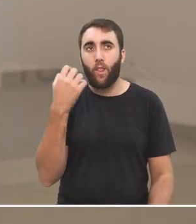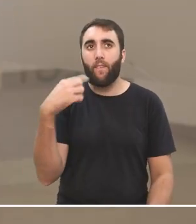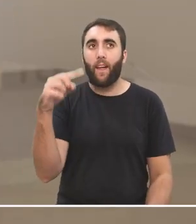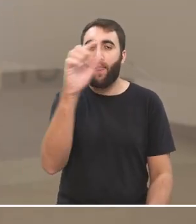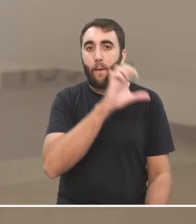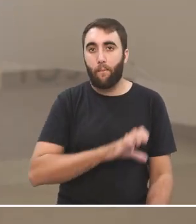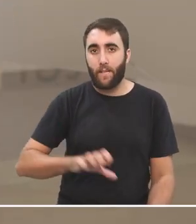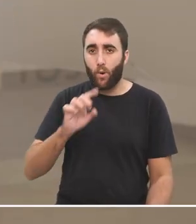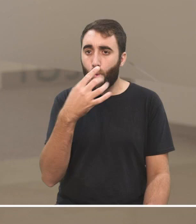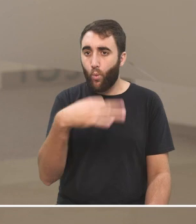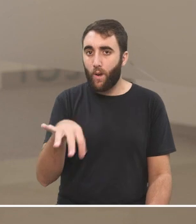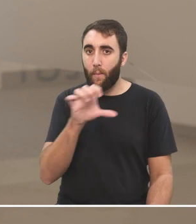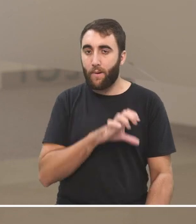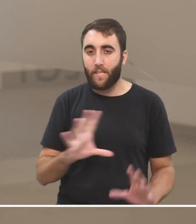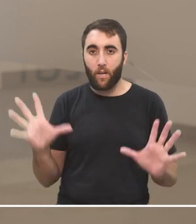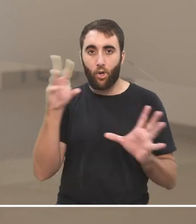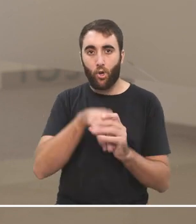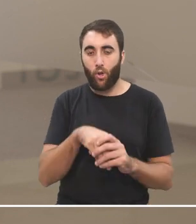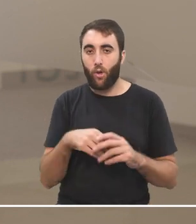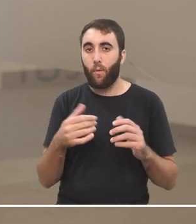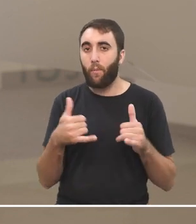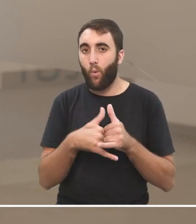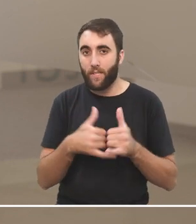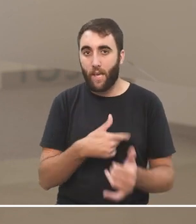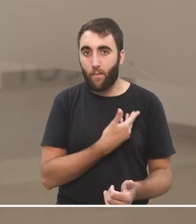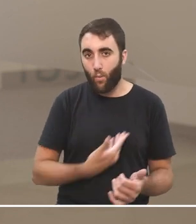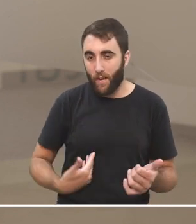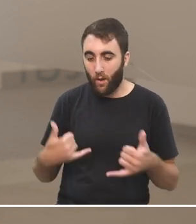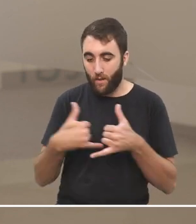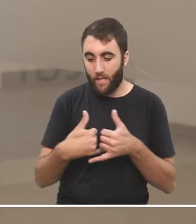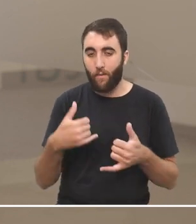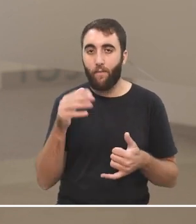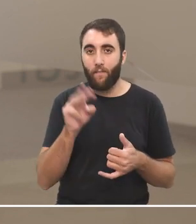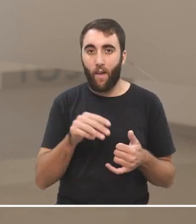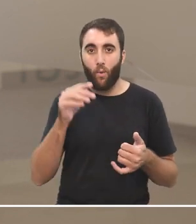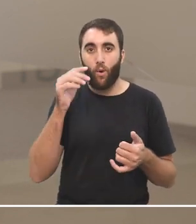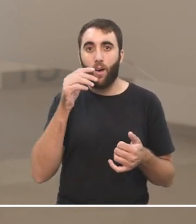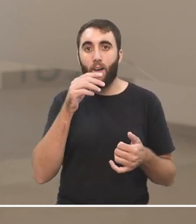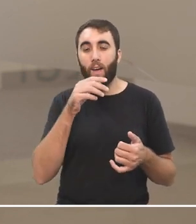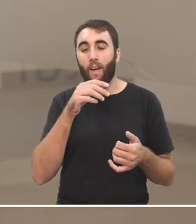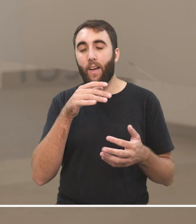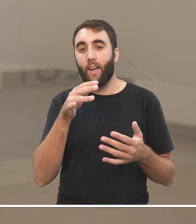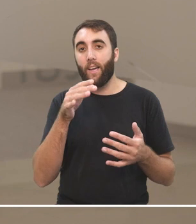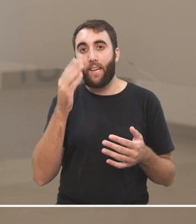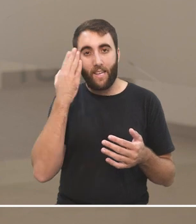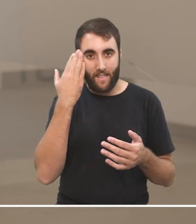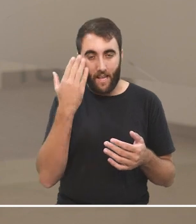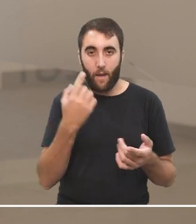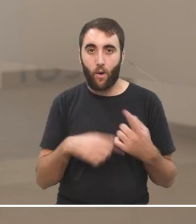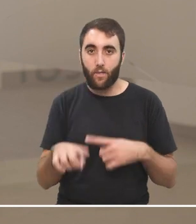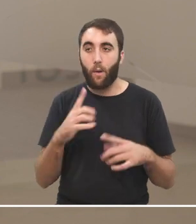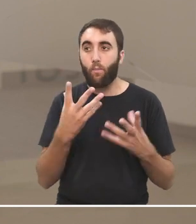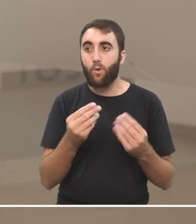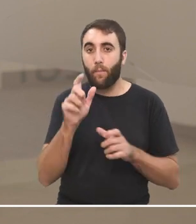empresas, no es la misma empresa, no es la misma empresa que es dueña de WhatsApp, Facebook e Instagram. Entonces, hay buena parte de la población